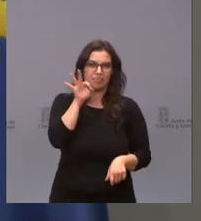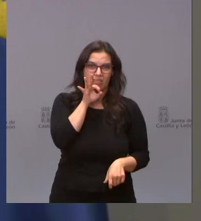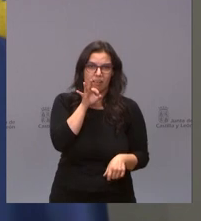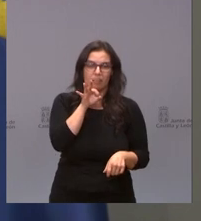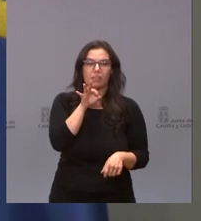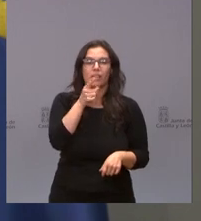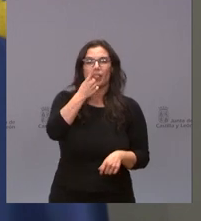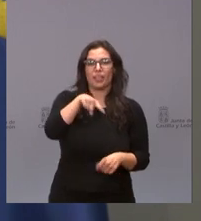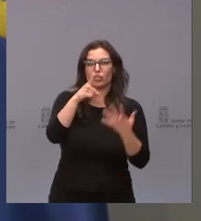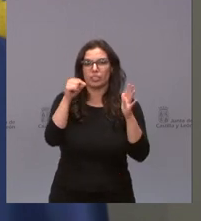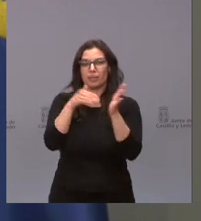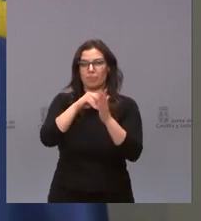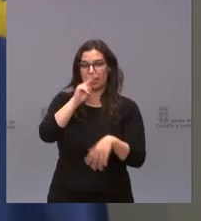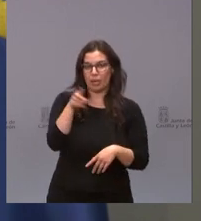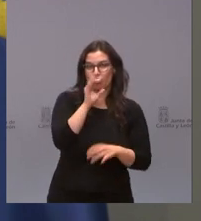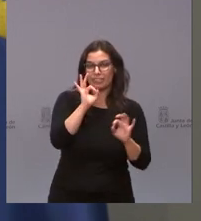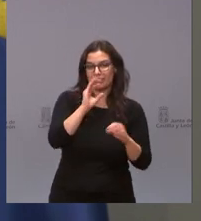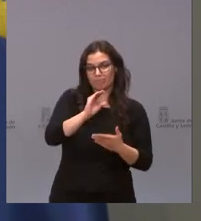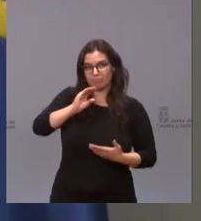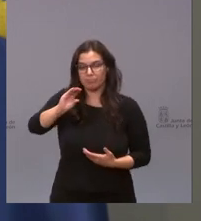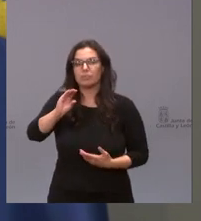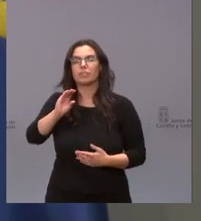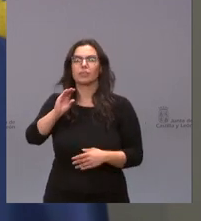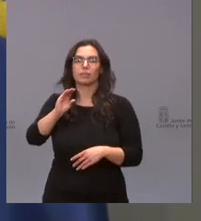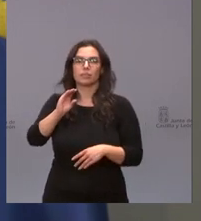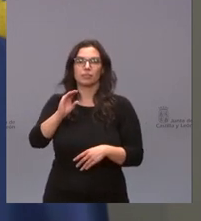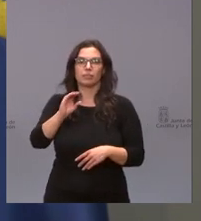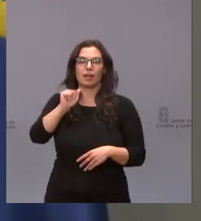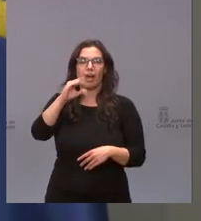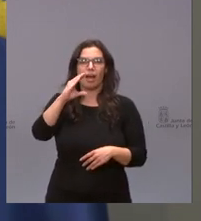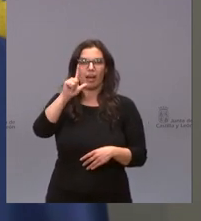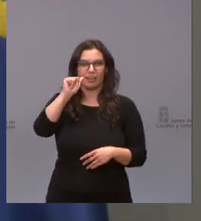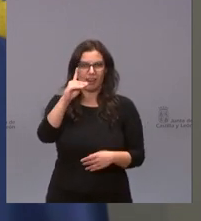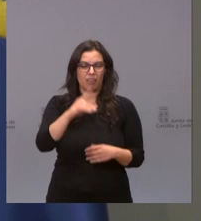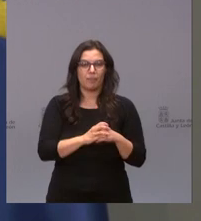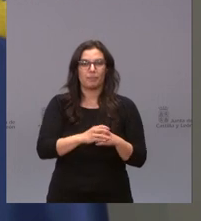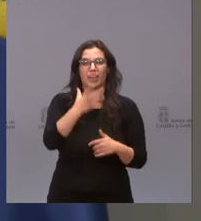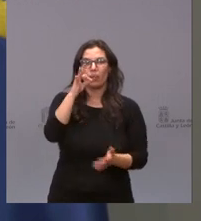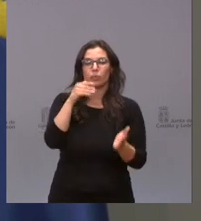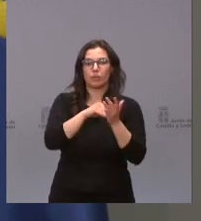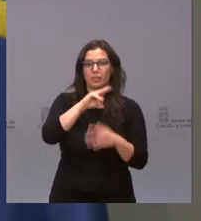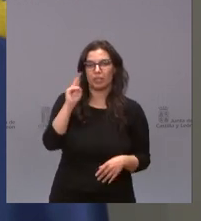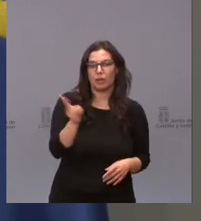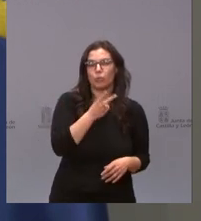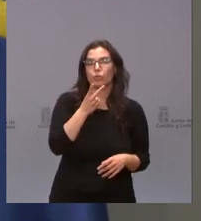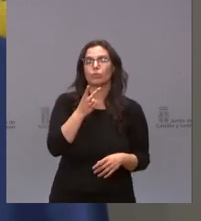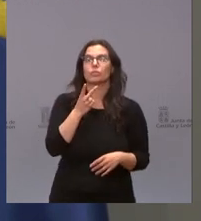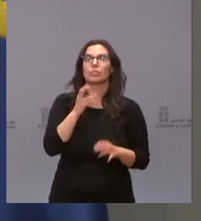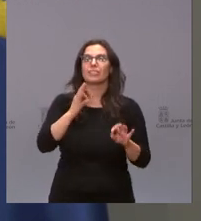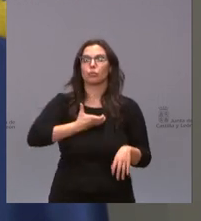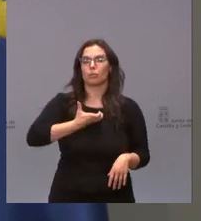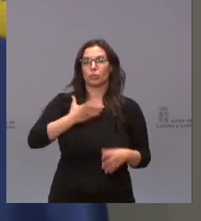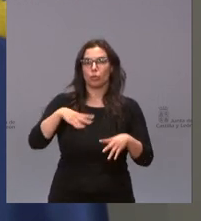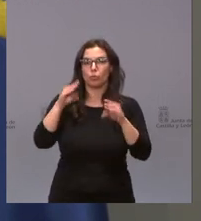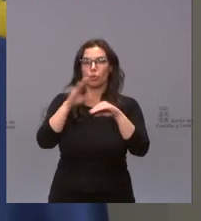170.000 euros de ellos destinados a CLAS, 50.000 euros al Ayuntamiento de Burgos